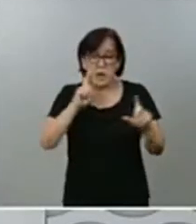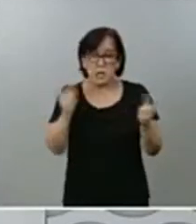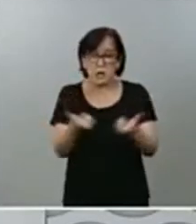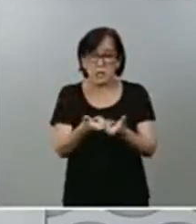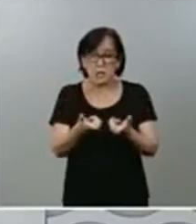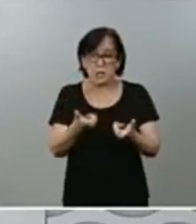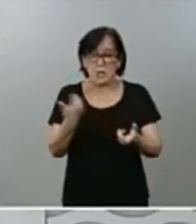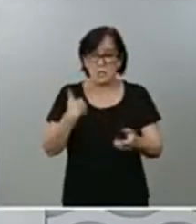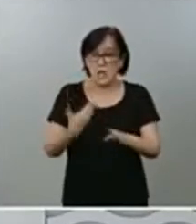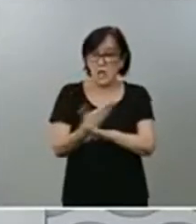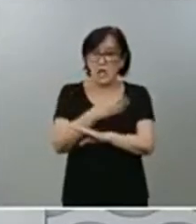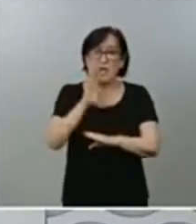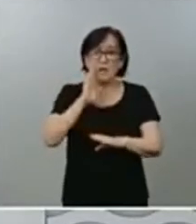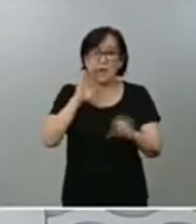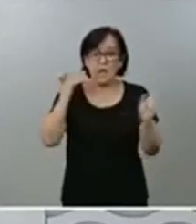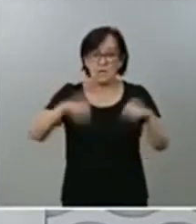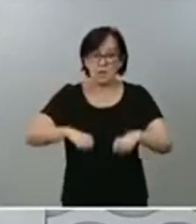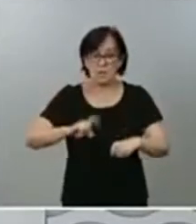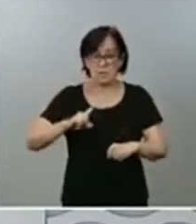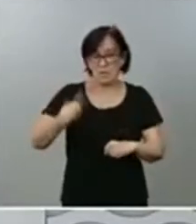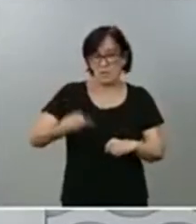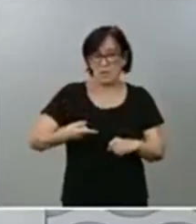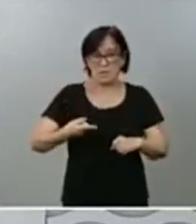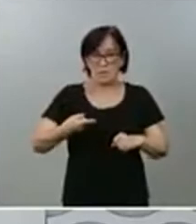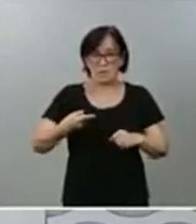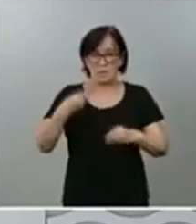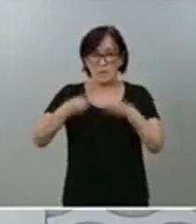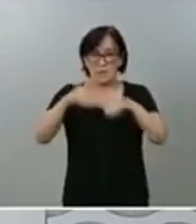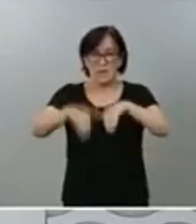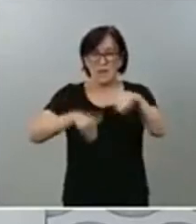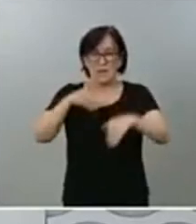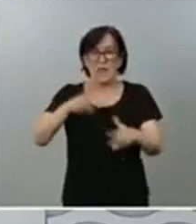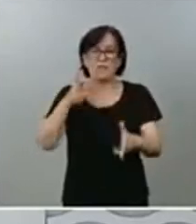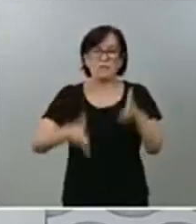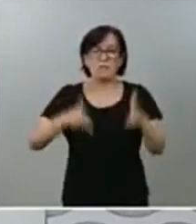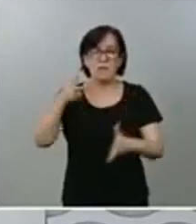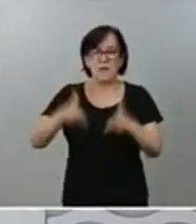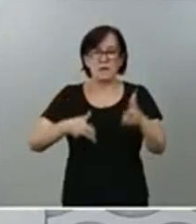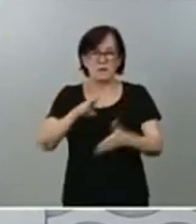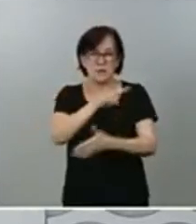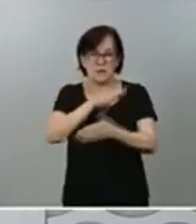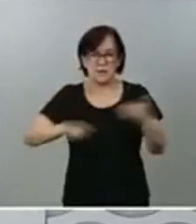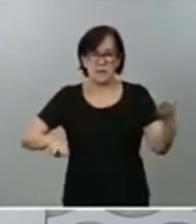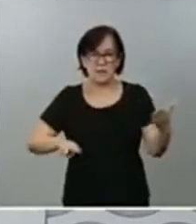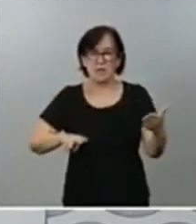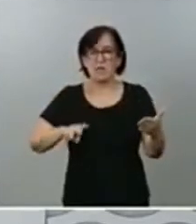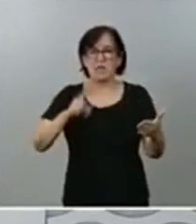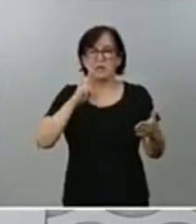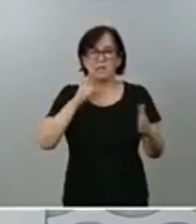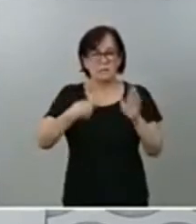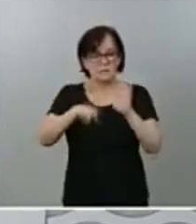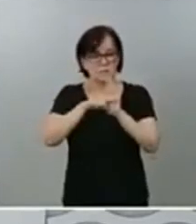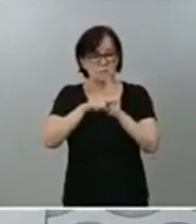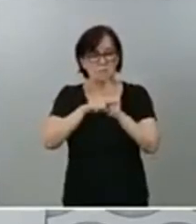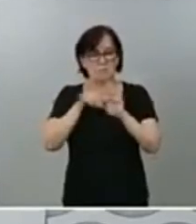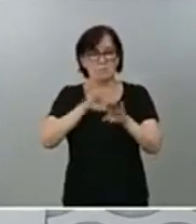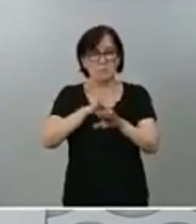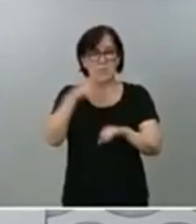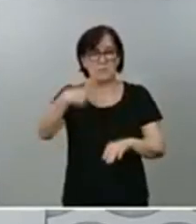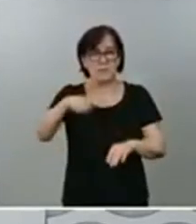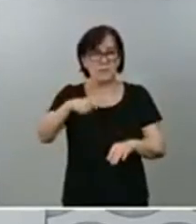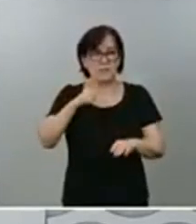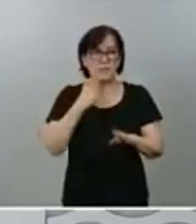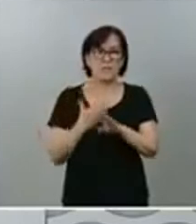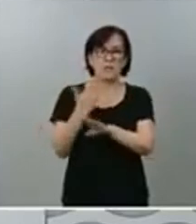acordamos, después de la celebración de las elecciones vasca y gallega. La agenda del presidente, un previa o